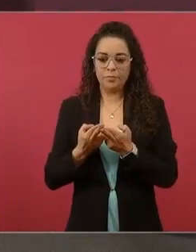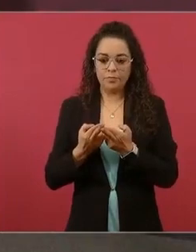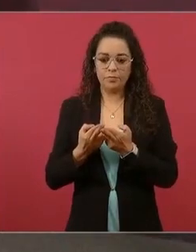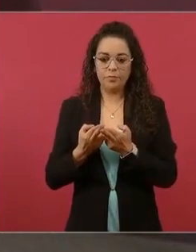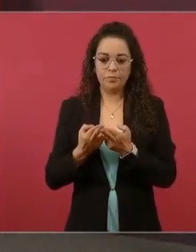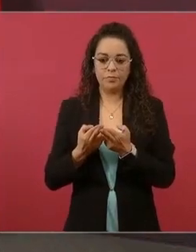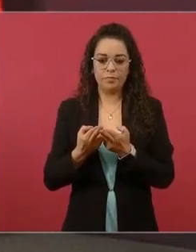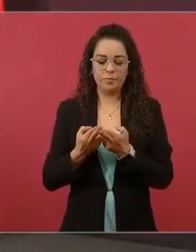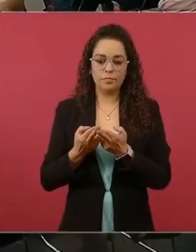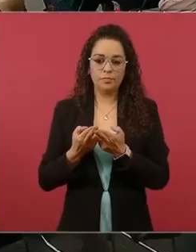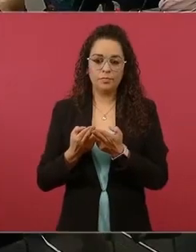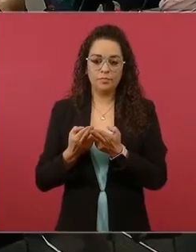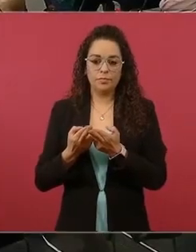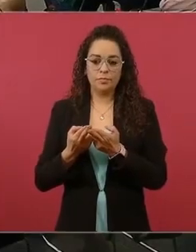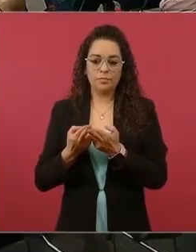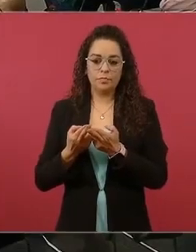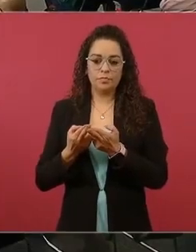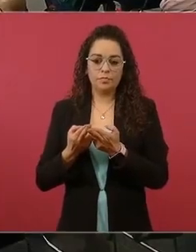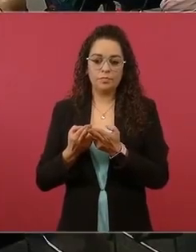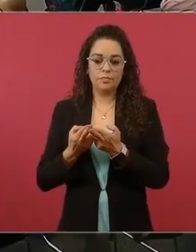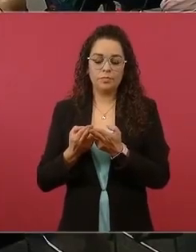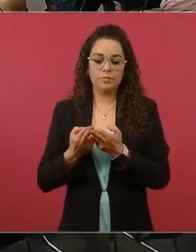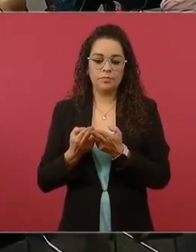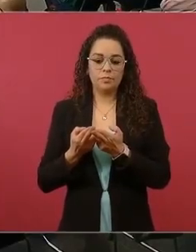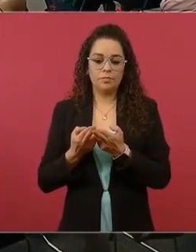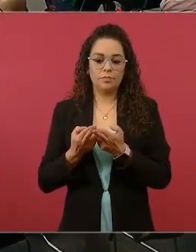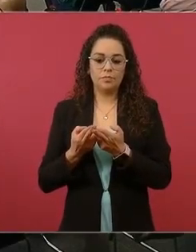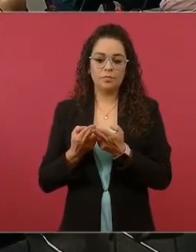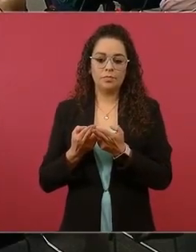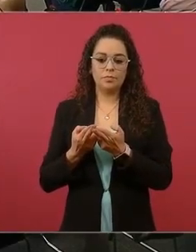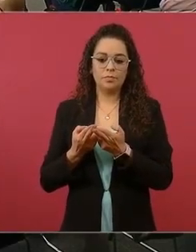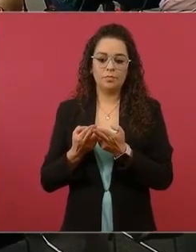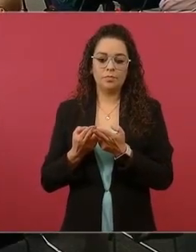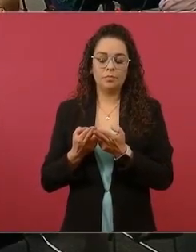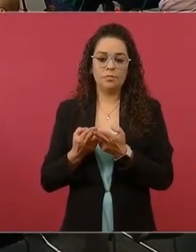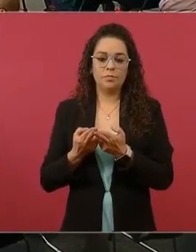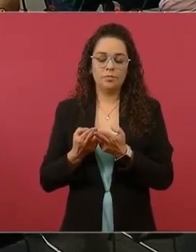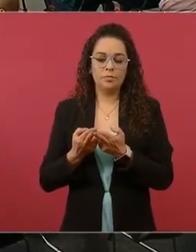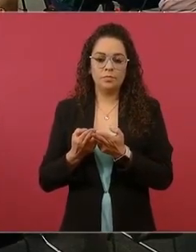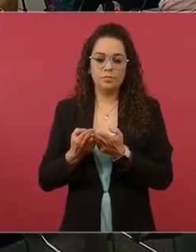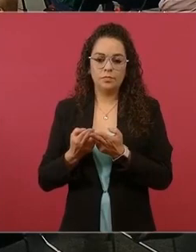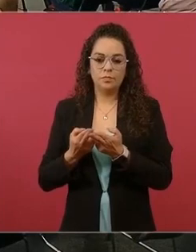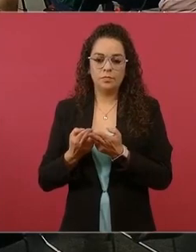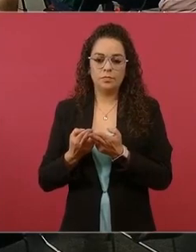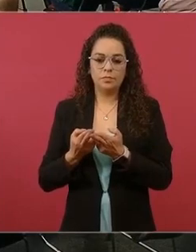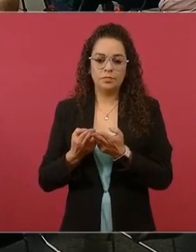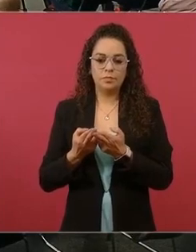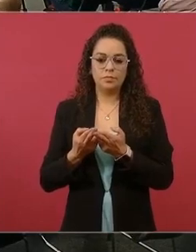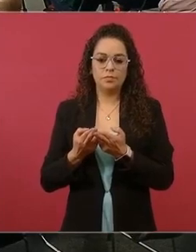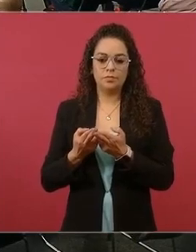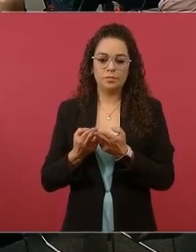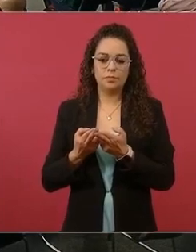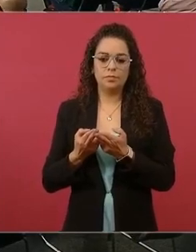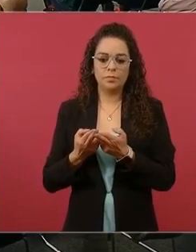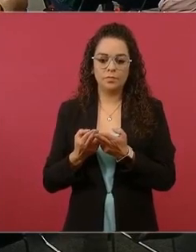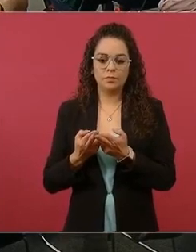En Palacio yo los voy a invitar, todo esto